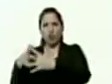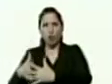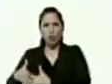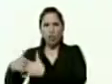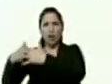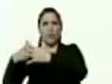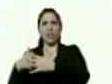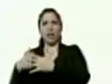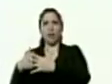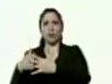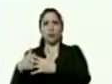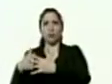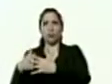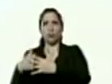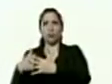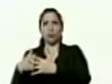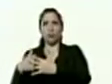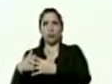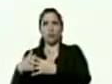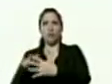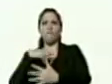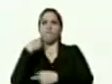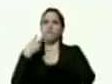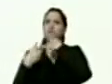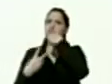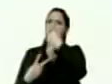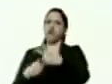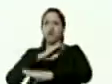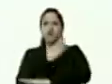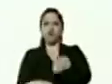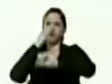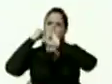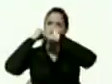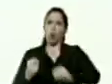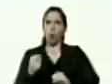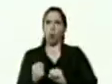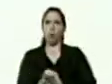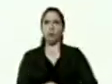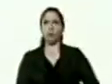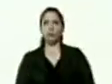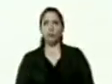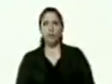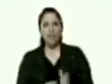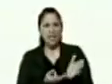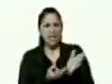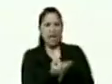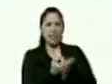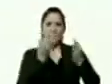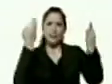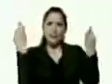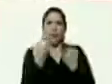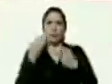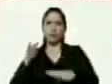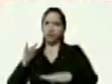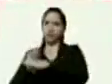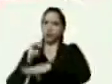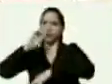con la voz más fina y fuerte que tengamos leales siempre